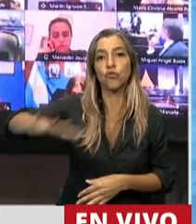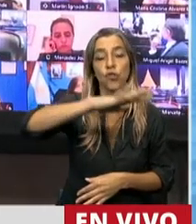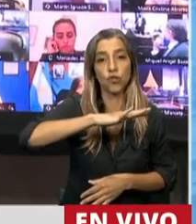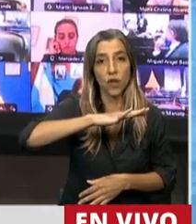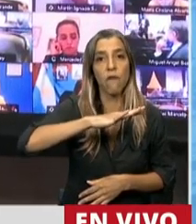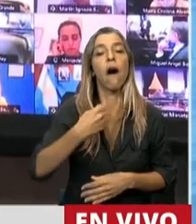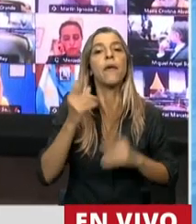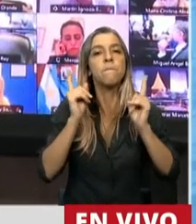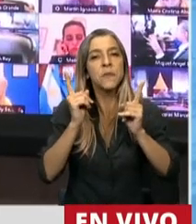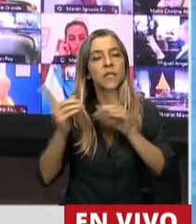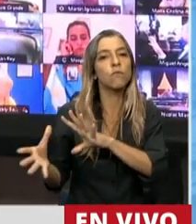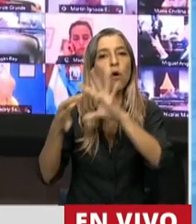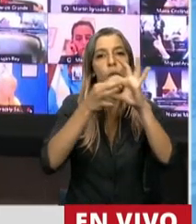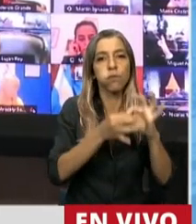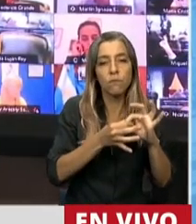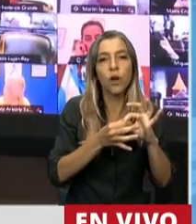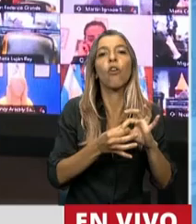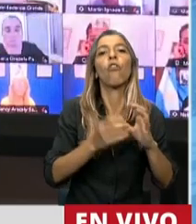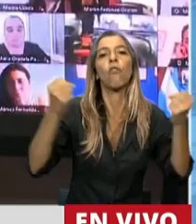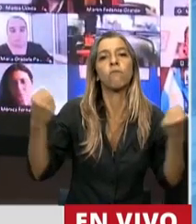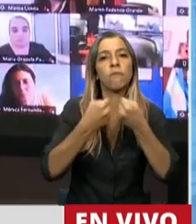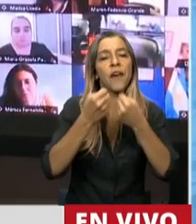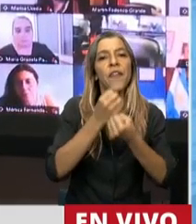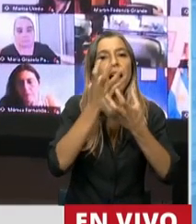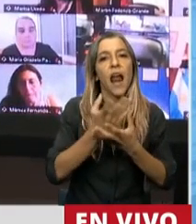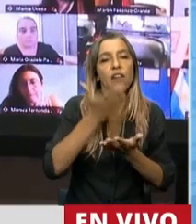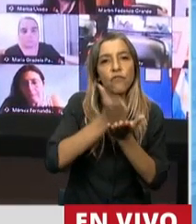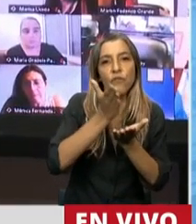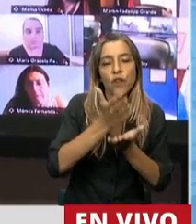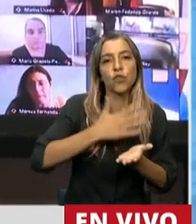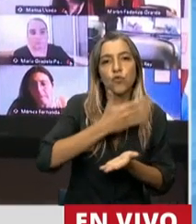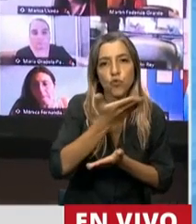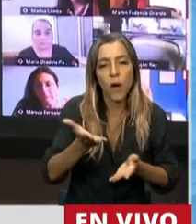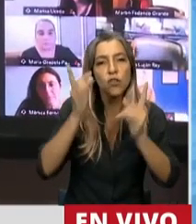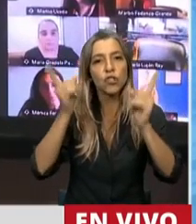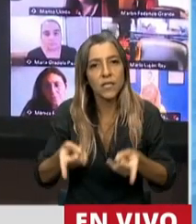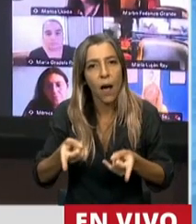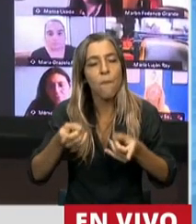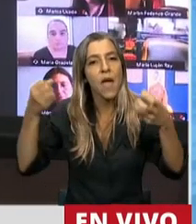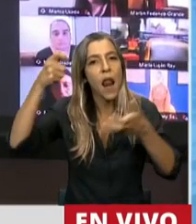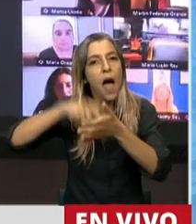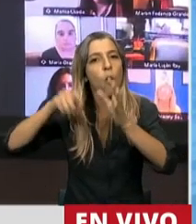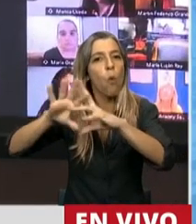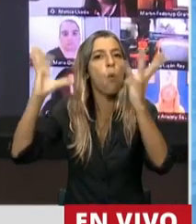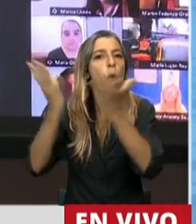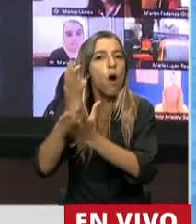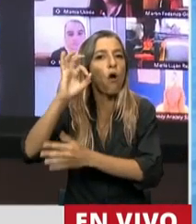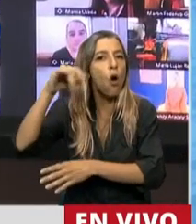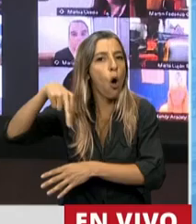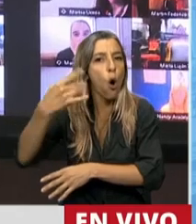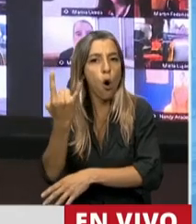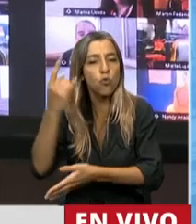proclamados en la Declaración Universal de Derechos Humanos y en la Convención de las Naciones Unidas sobre los Derechos de las Personas con